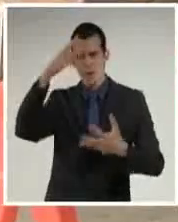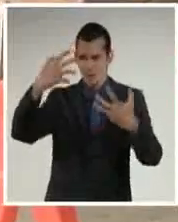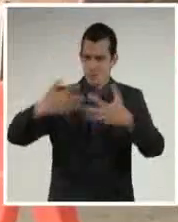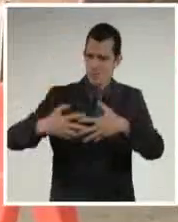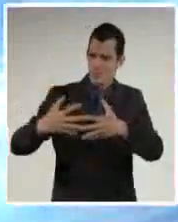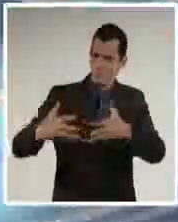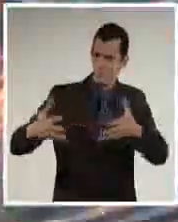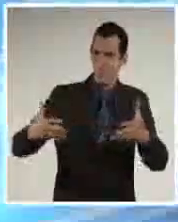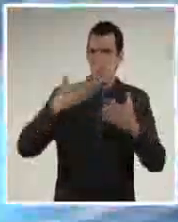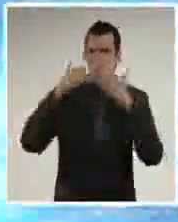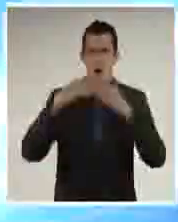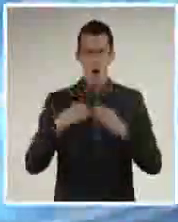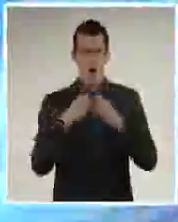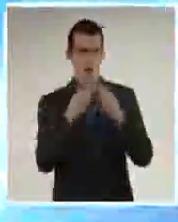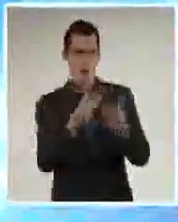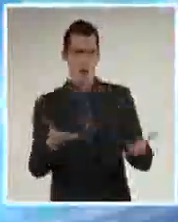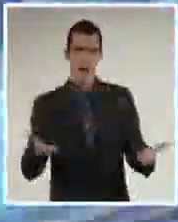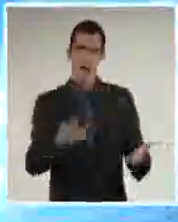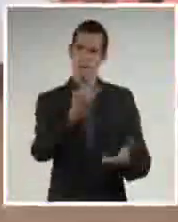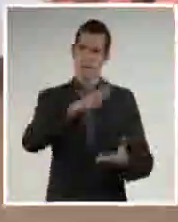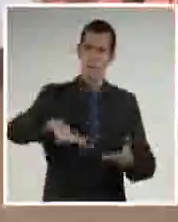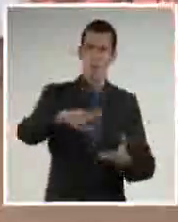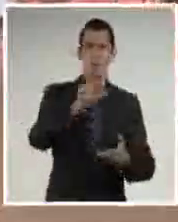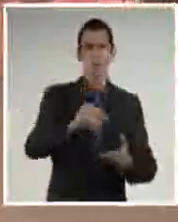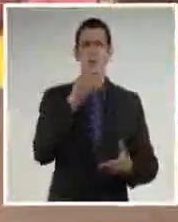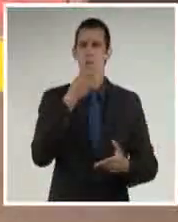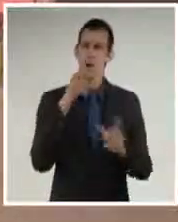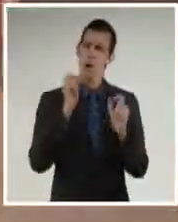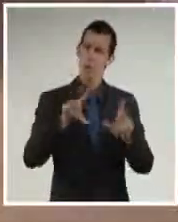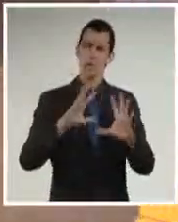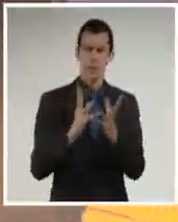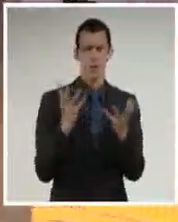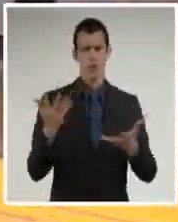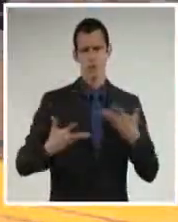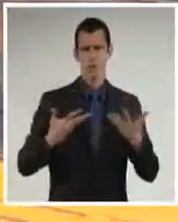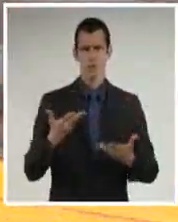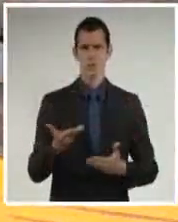de bienes y servicios. Rosana Thompson, Casa Mayor, Sistema Informativo de la Televisión Cubana.